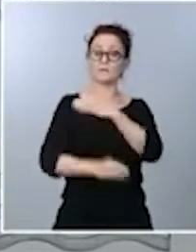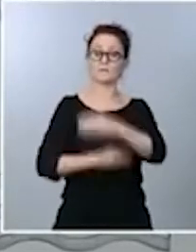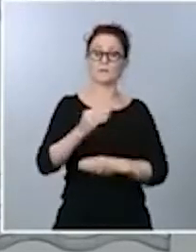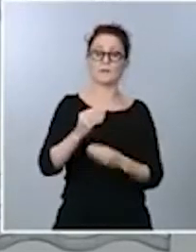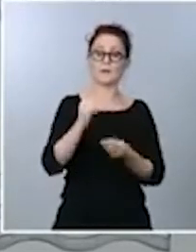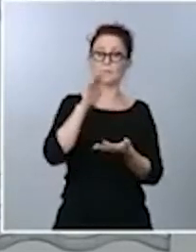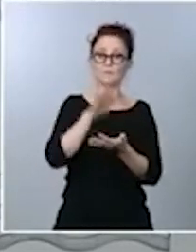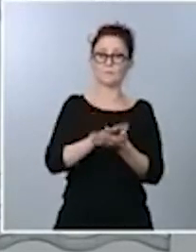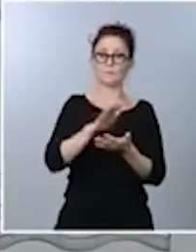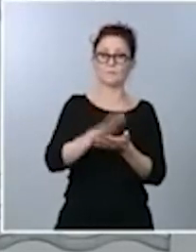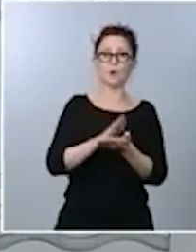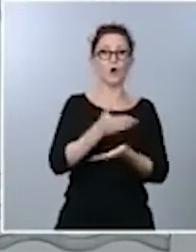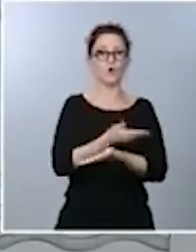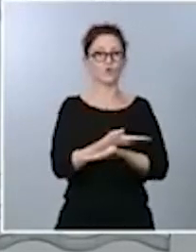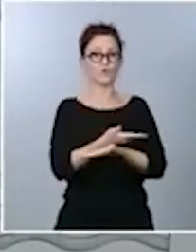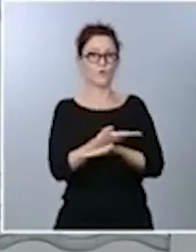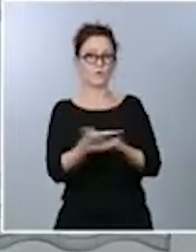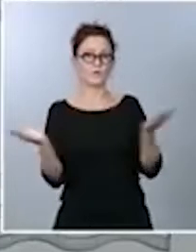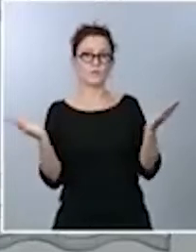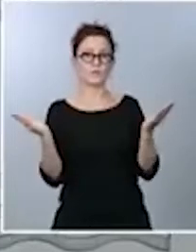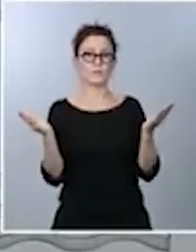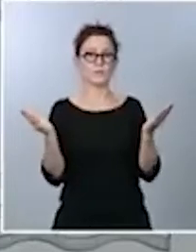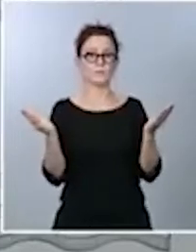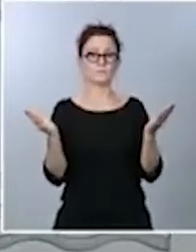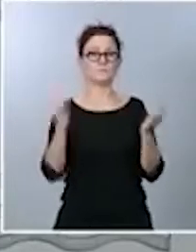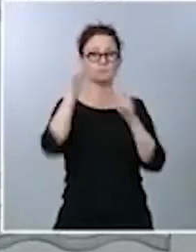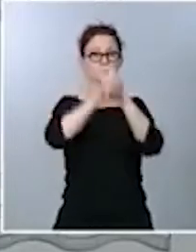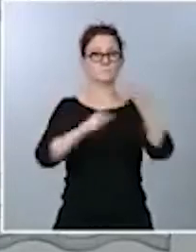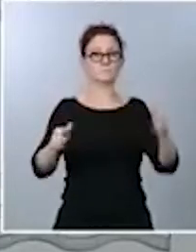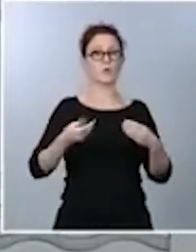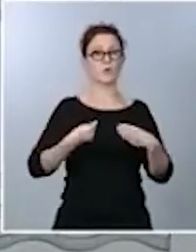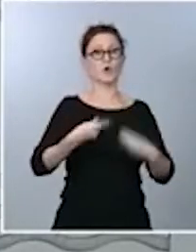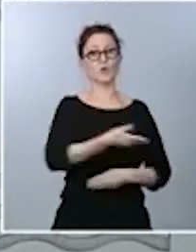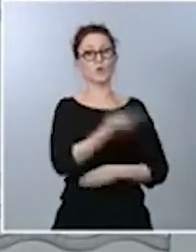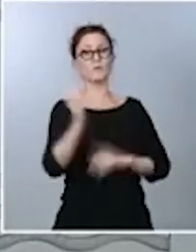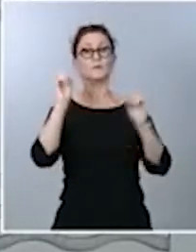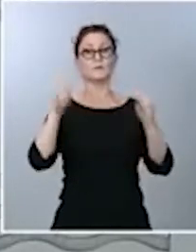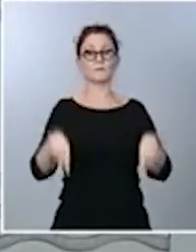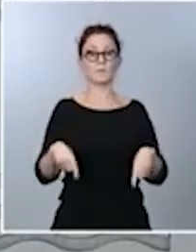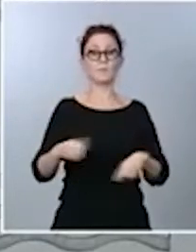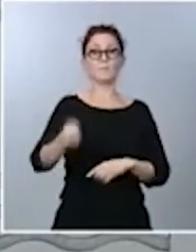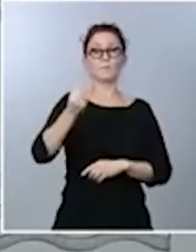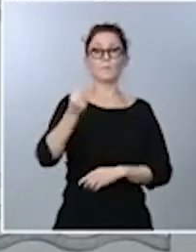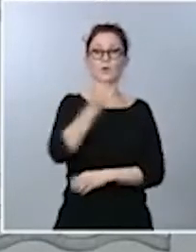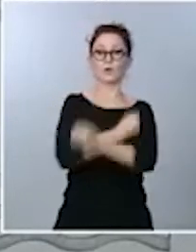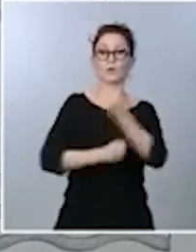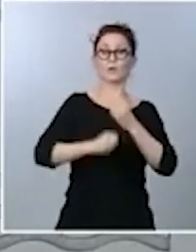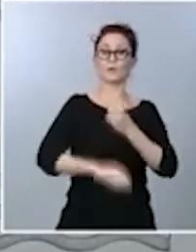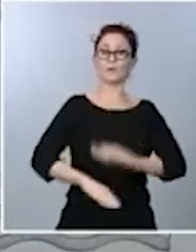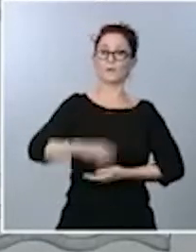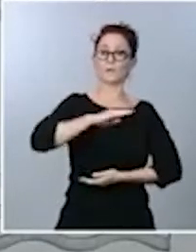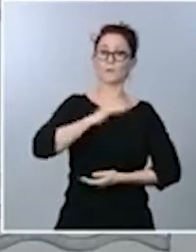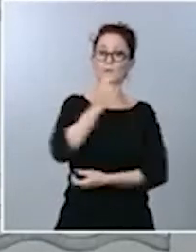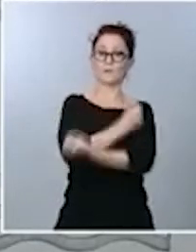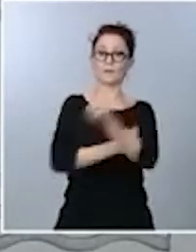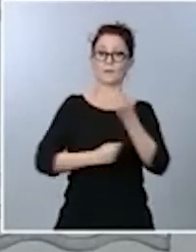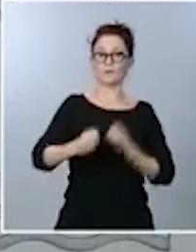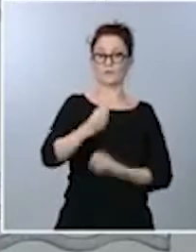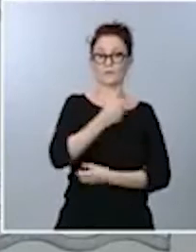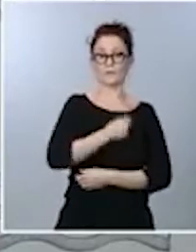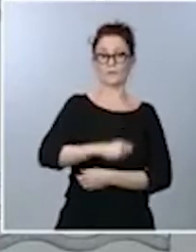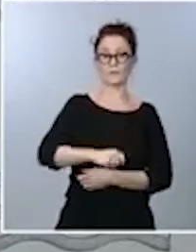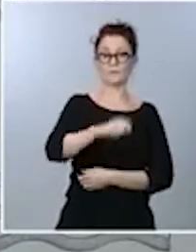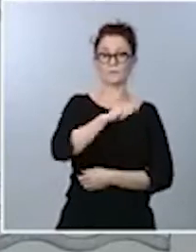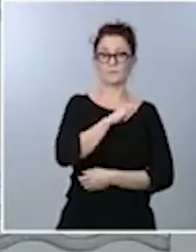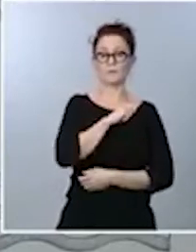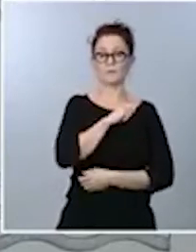confianza en el conjunto de los ciudadanos y en los poderes económicos y la capacidad económica que tiene nuestro país, que no se haga